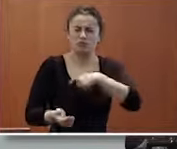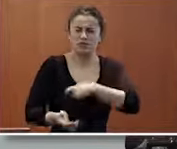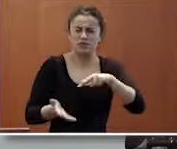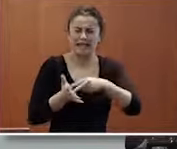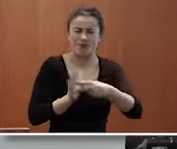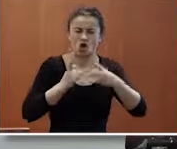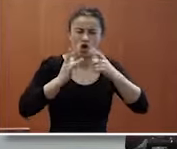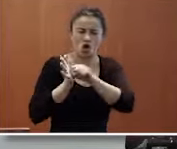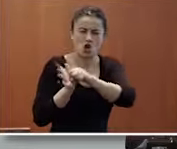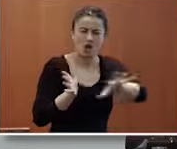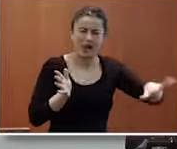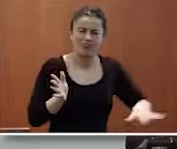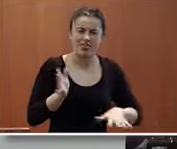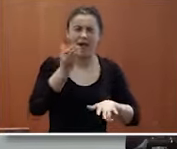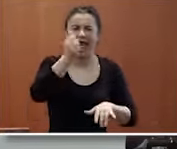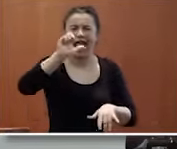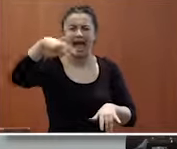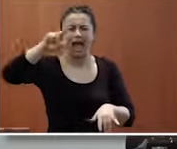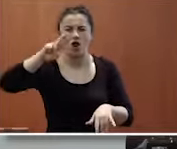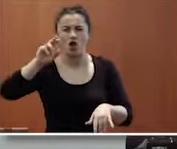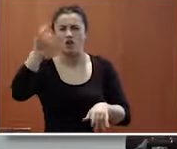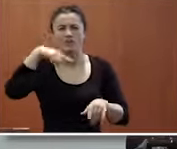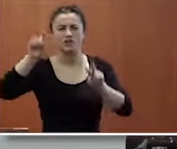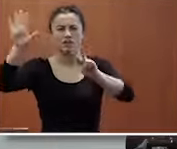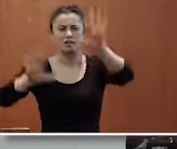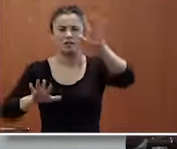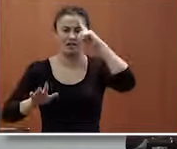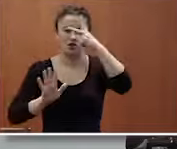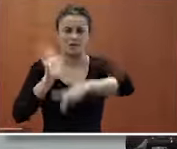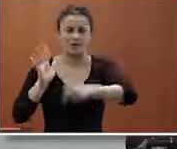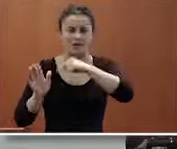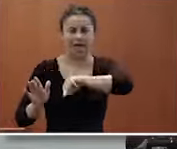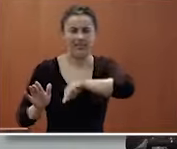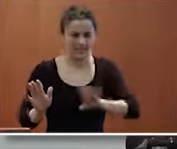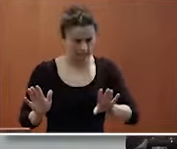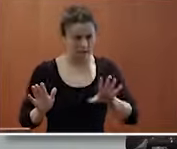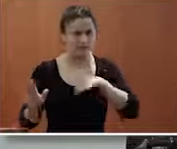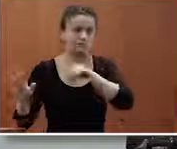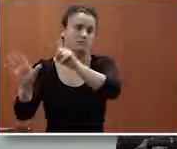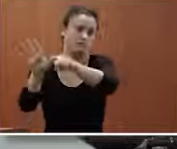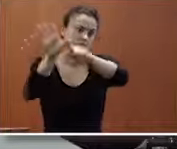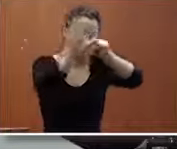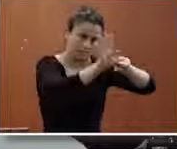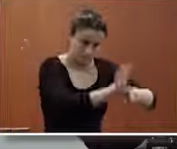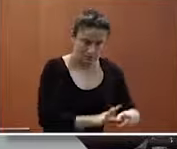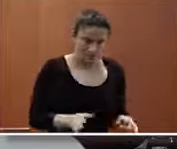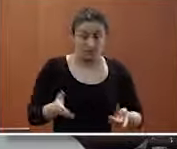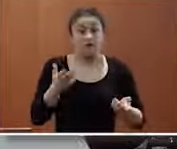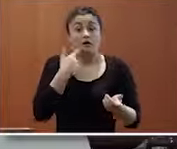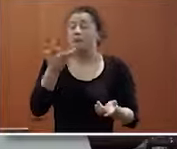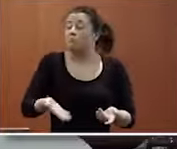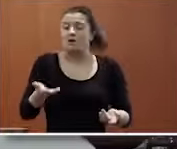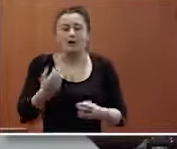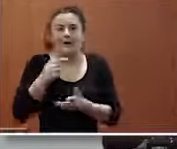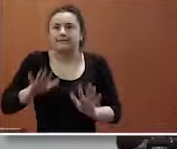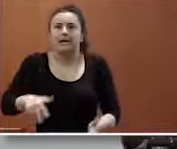Normalizador de AENOR de la 165 en norma de ética de AENOR es importante respaldar los movimientos de responsabilidad social